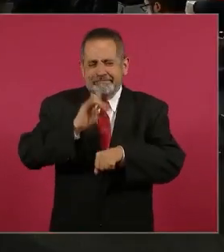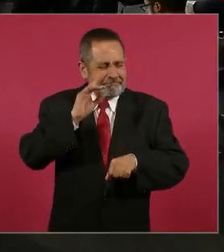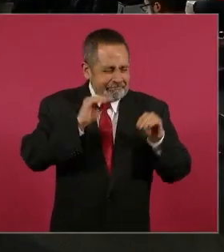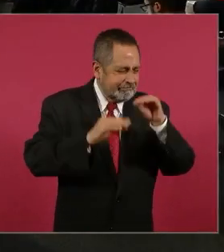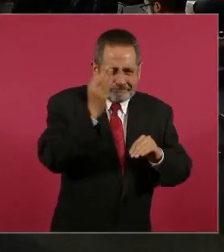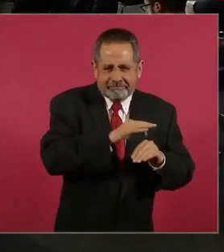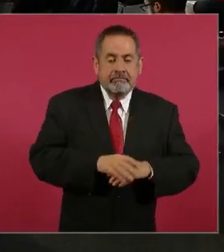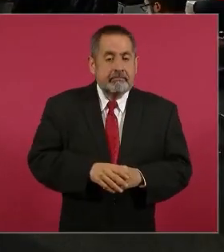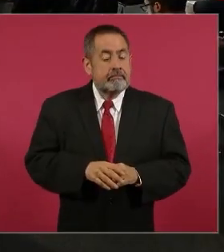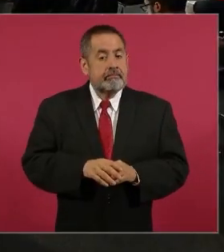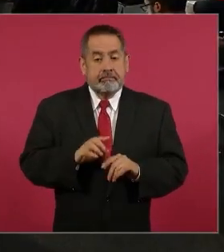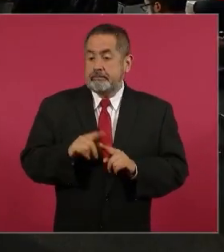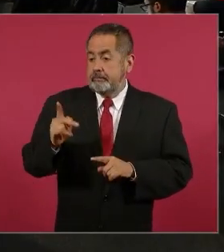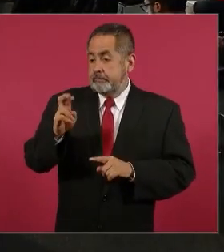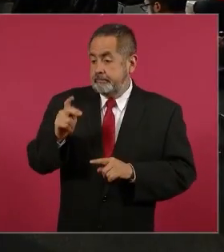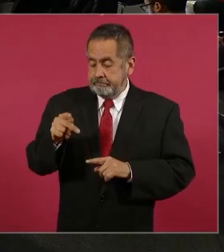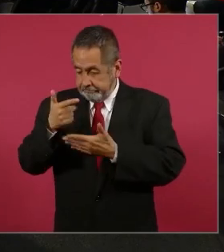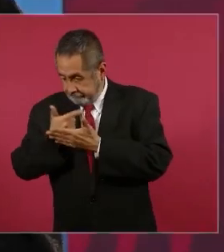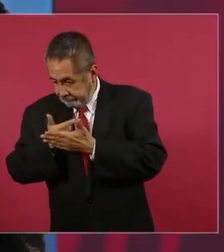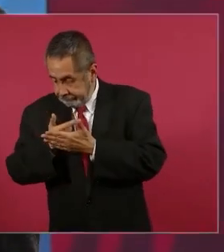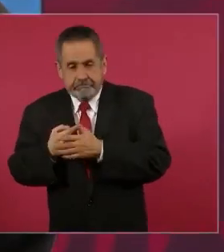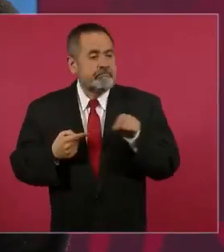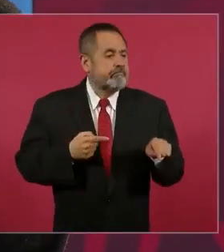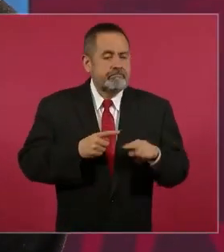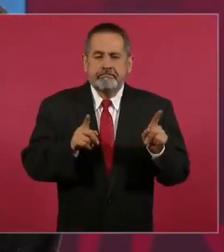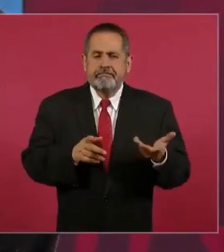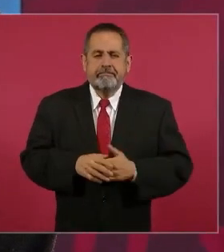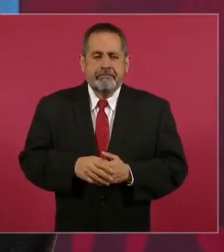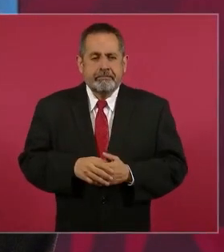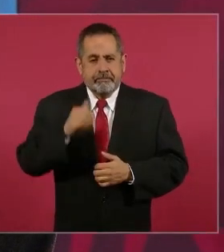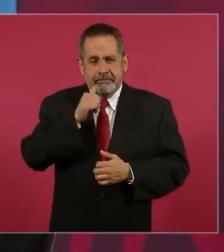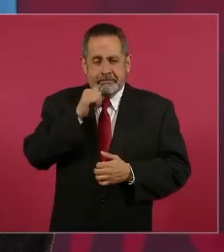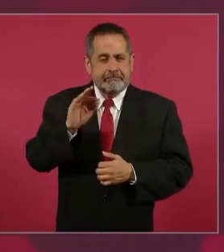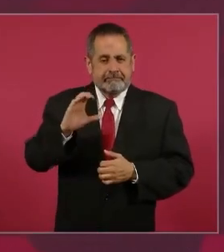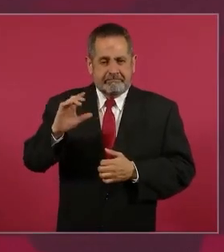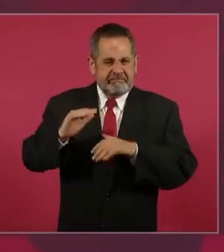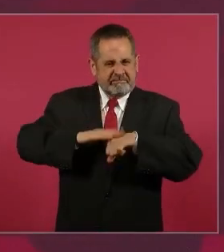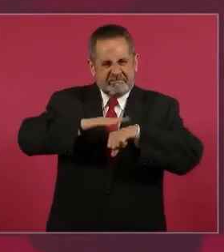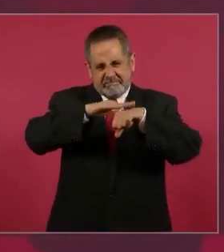y a diferencia de lo del prep en donde siempre iba arriba calderón